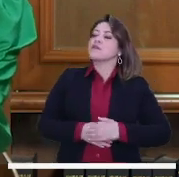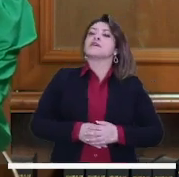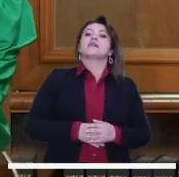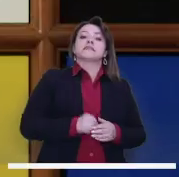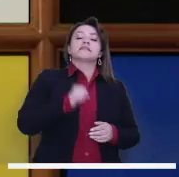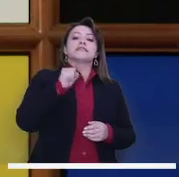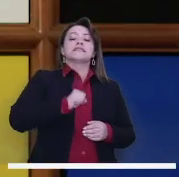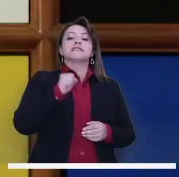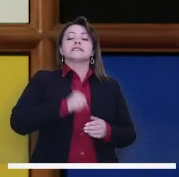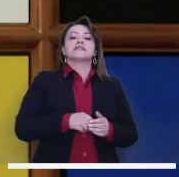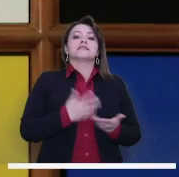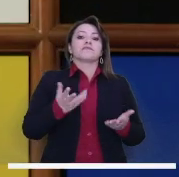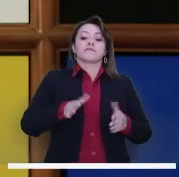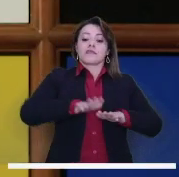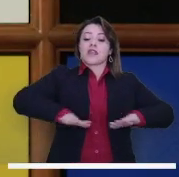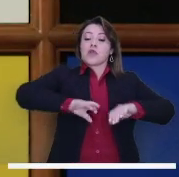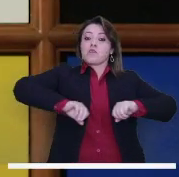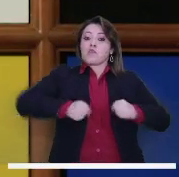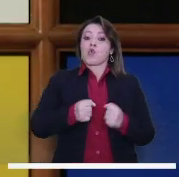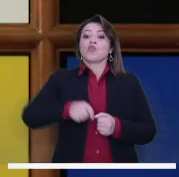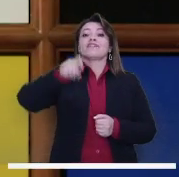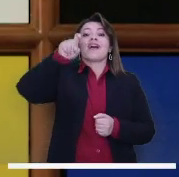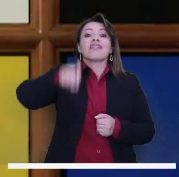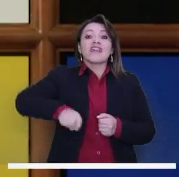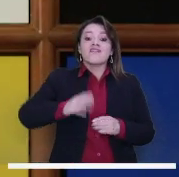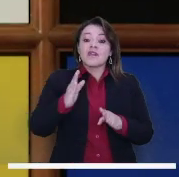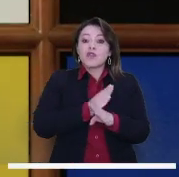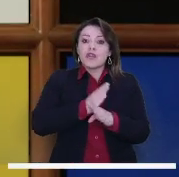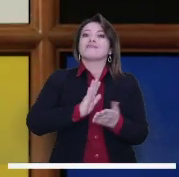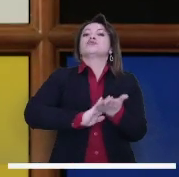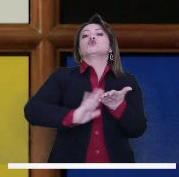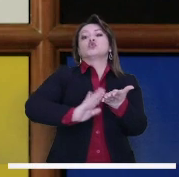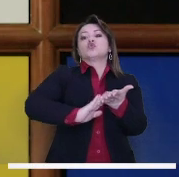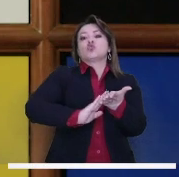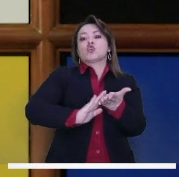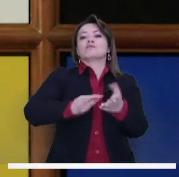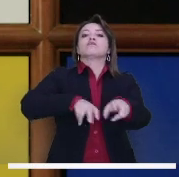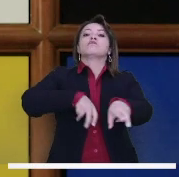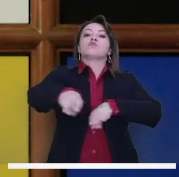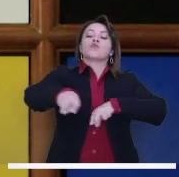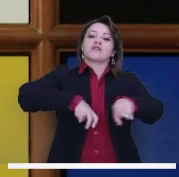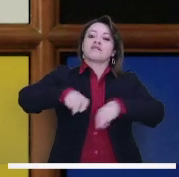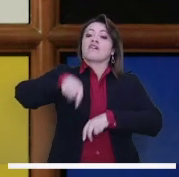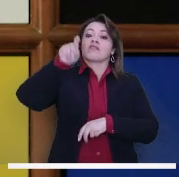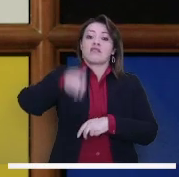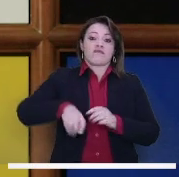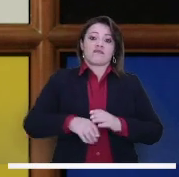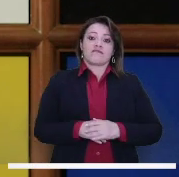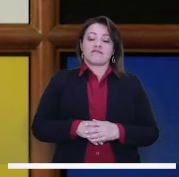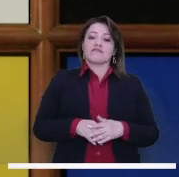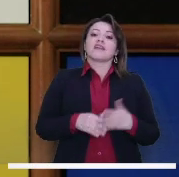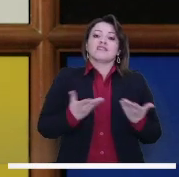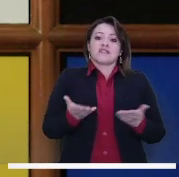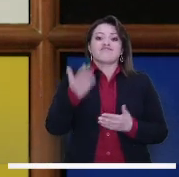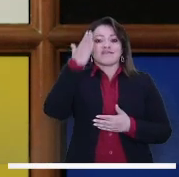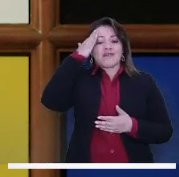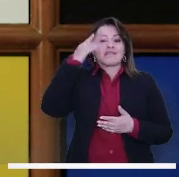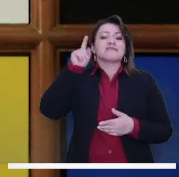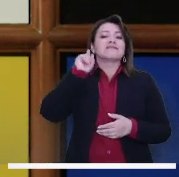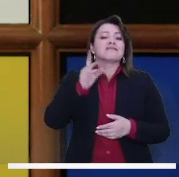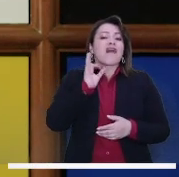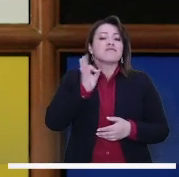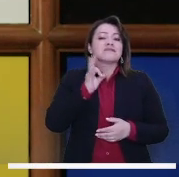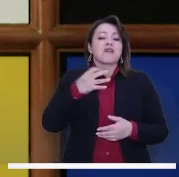Diego. Yo comparto la decisión de que Bogotá tiene que resolver sus problemas de movilidad. Los problemas de movilidad son tal vez la